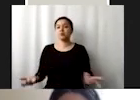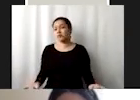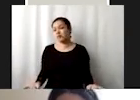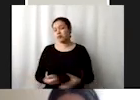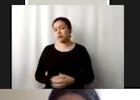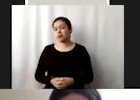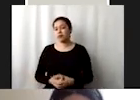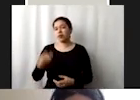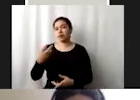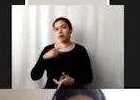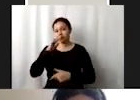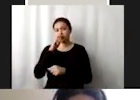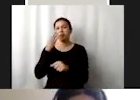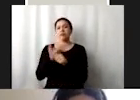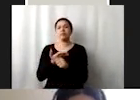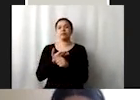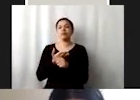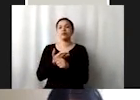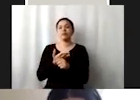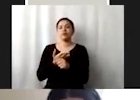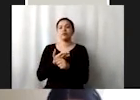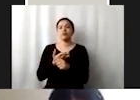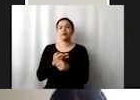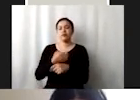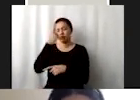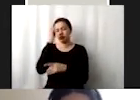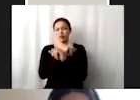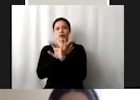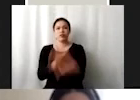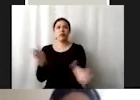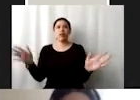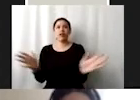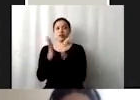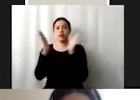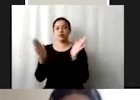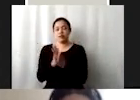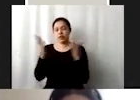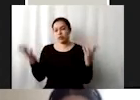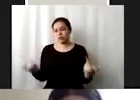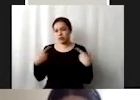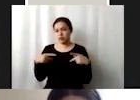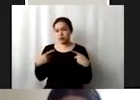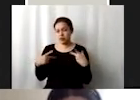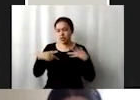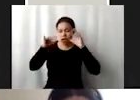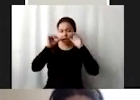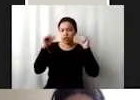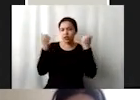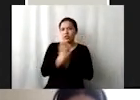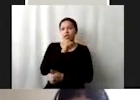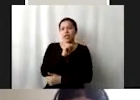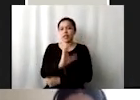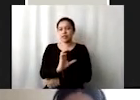responsabilidad de informarse y participar de parte de las organizaciones de la sociedad